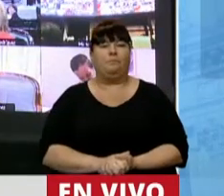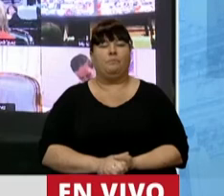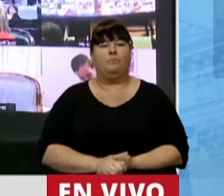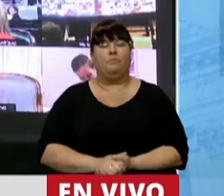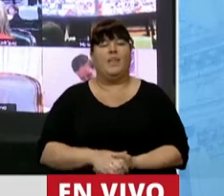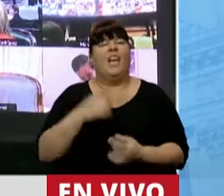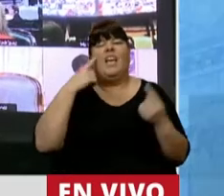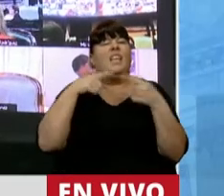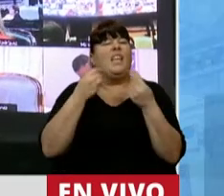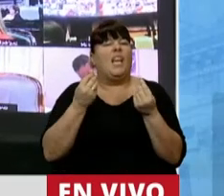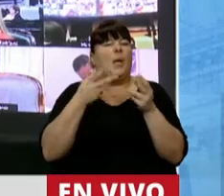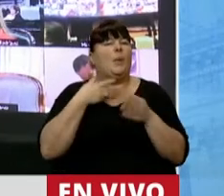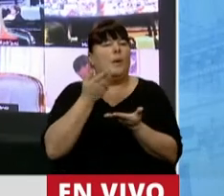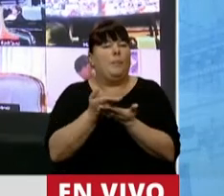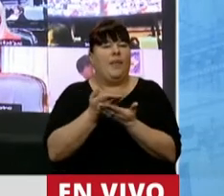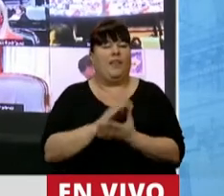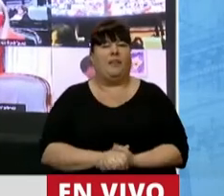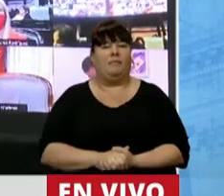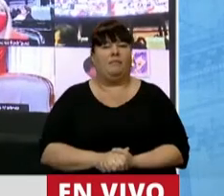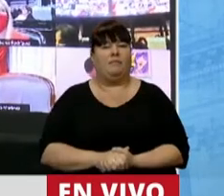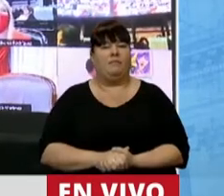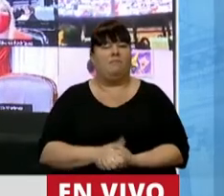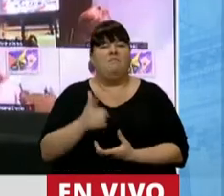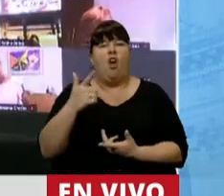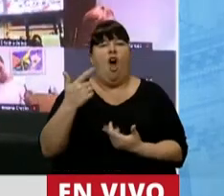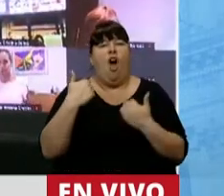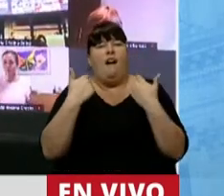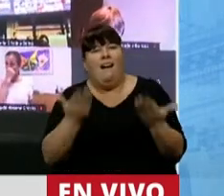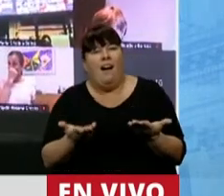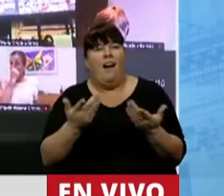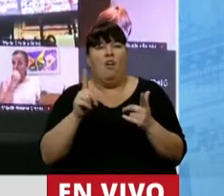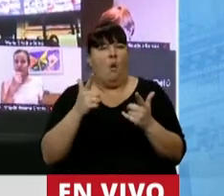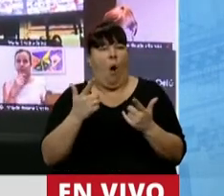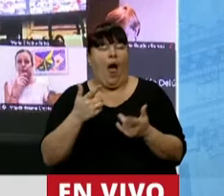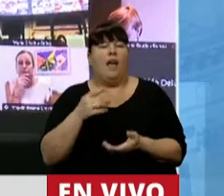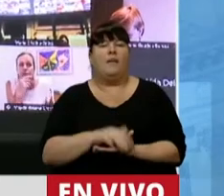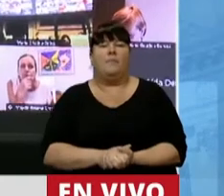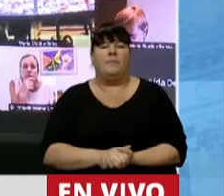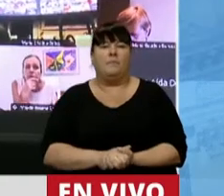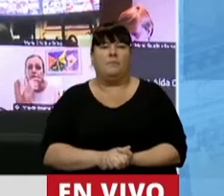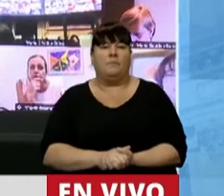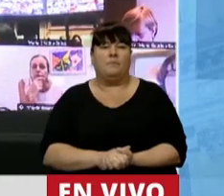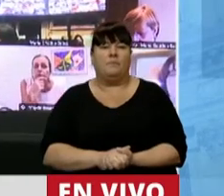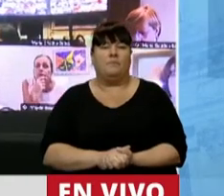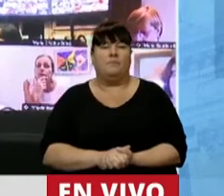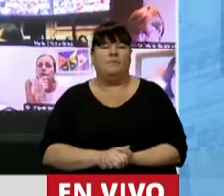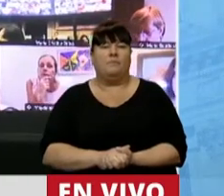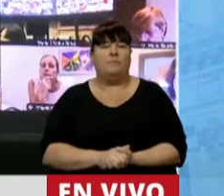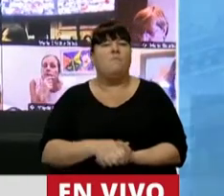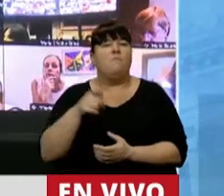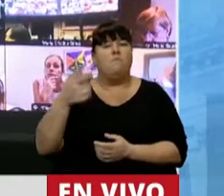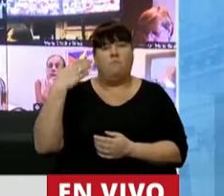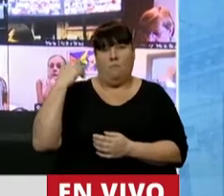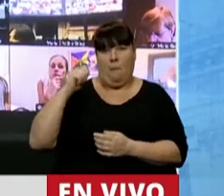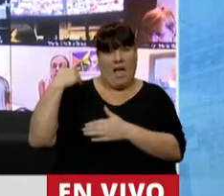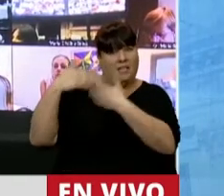Y tiene que ver con la poca y nula predisposición que ha llevado adelante en